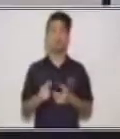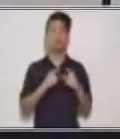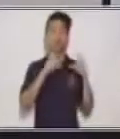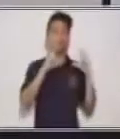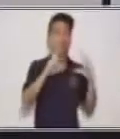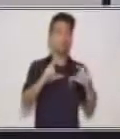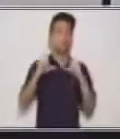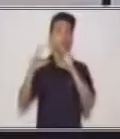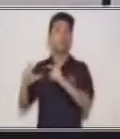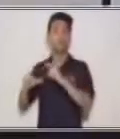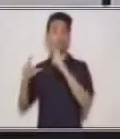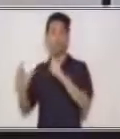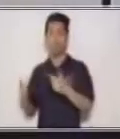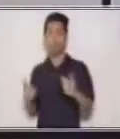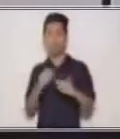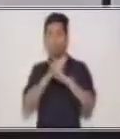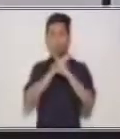abuelita?